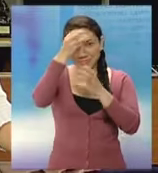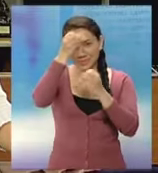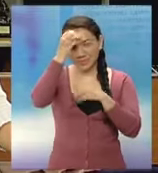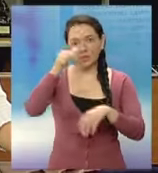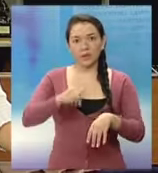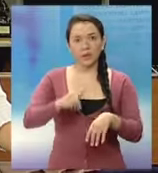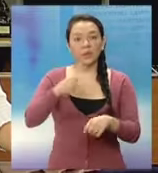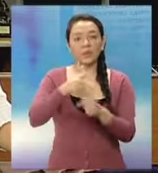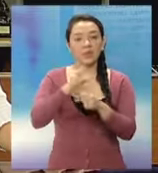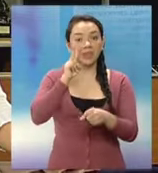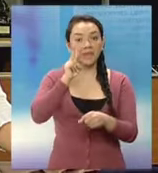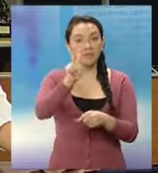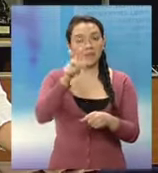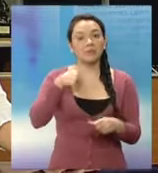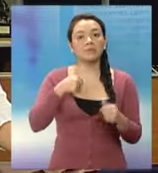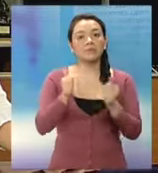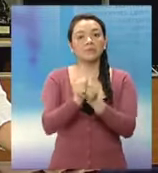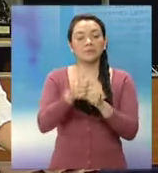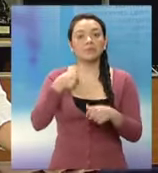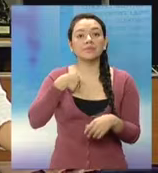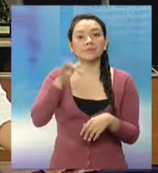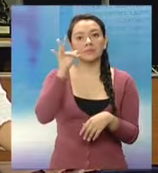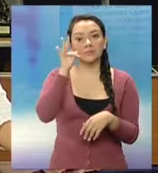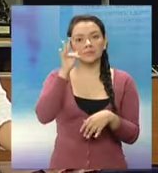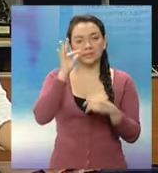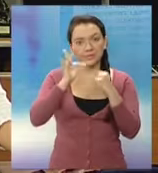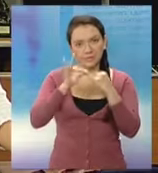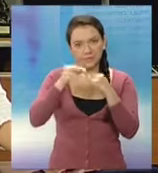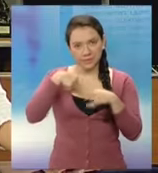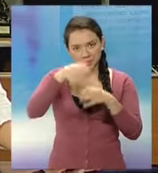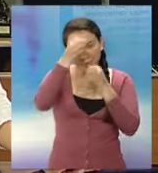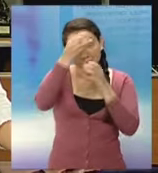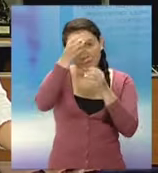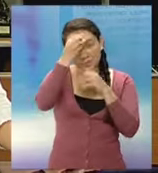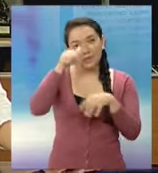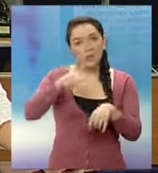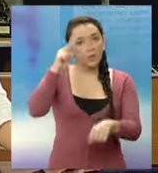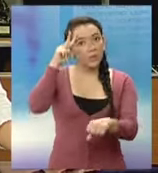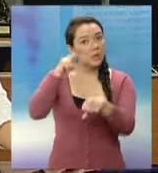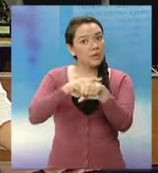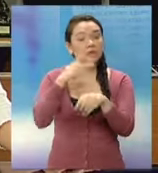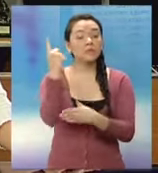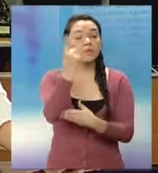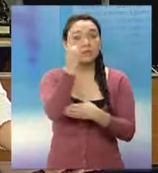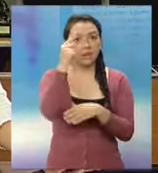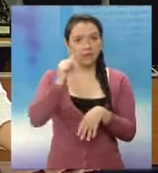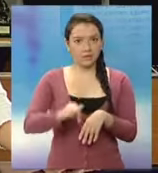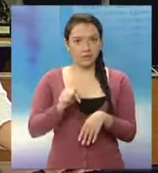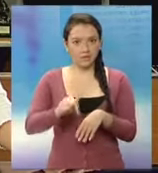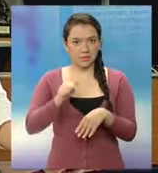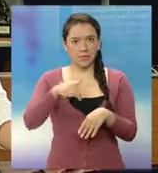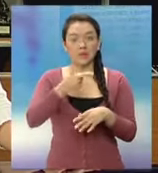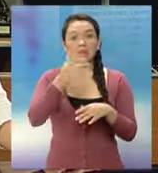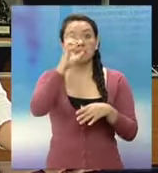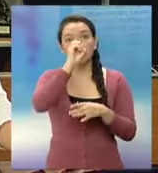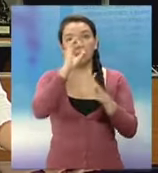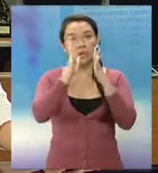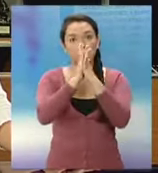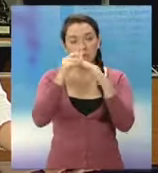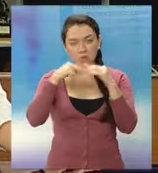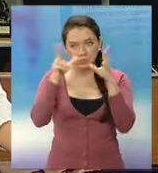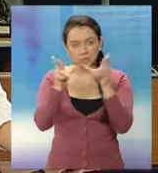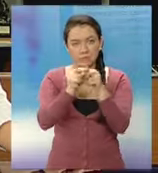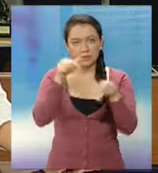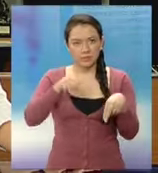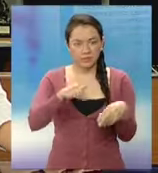noticiero Guatevisión. Mi nombre es Gloria Chang y junto a la intérprete de señas Ticalia Parada le presentaremos las noticias más sobresalientes recopiladas por el